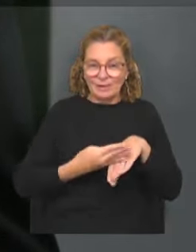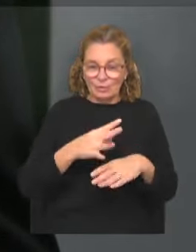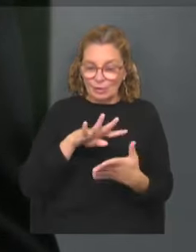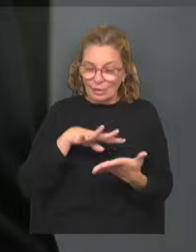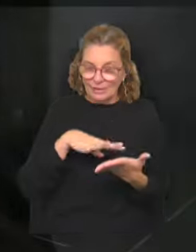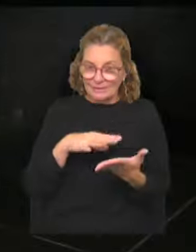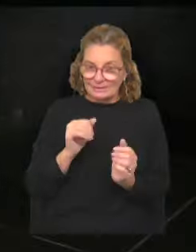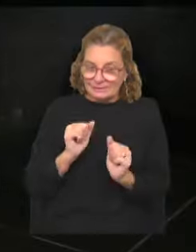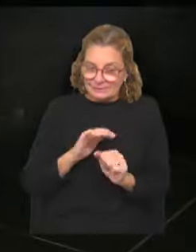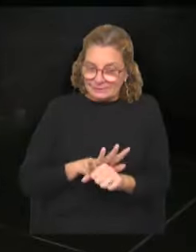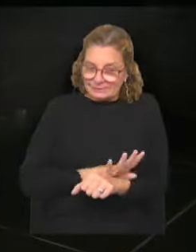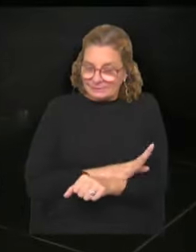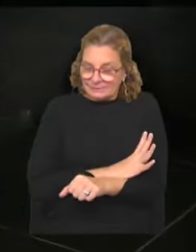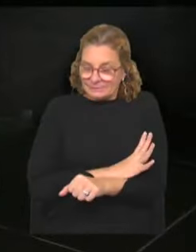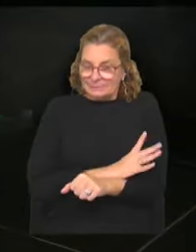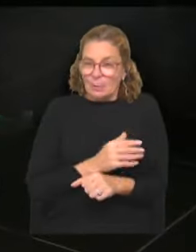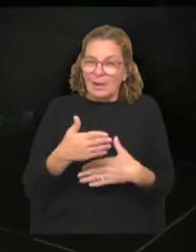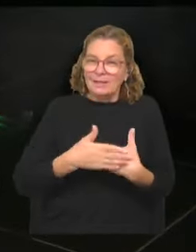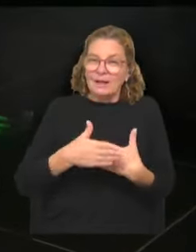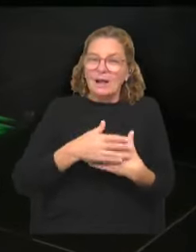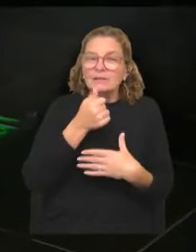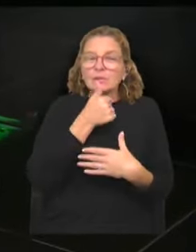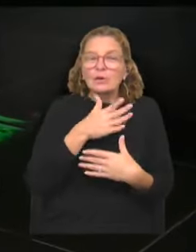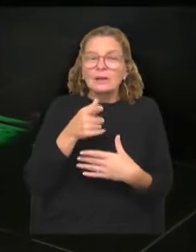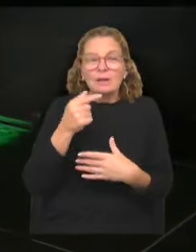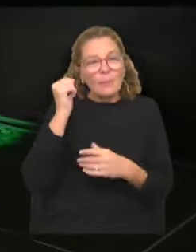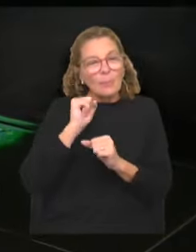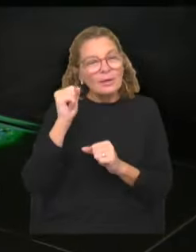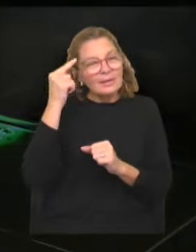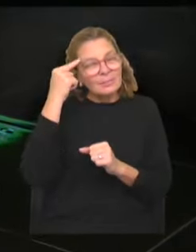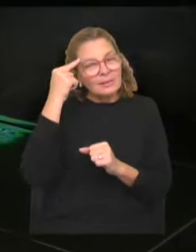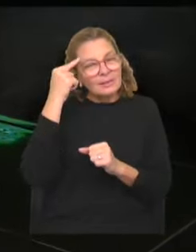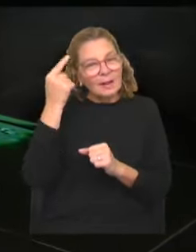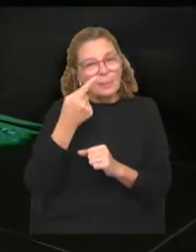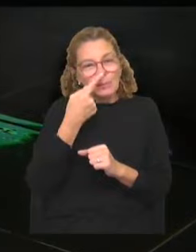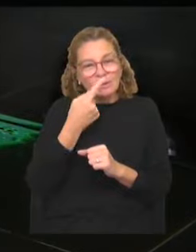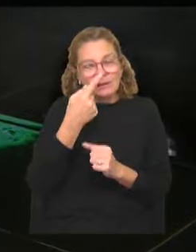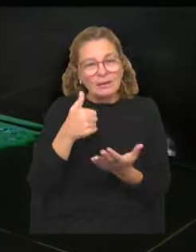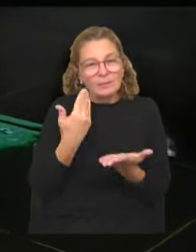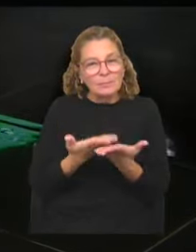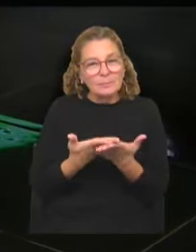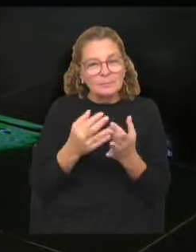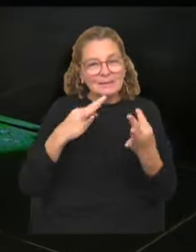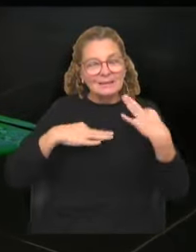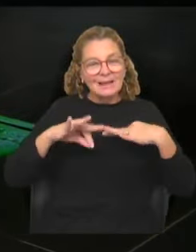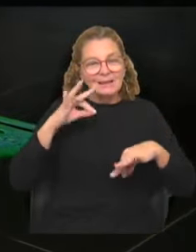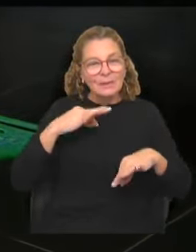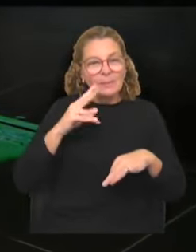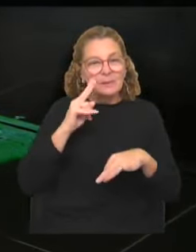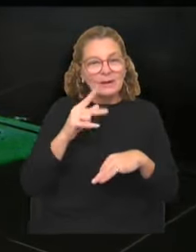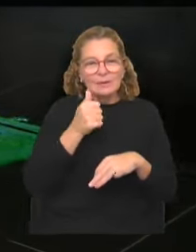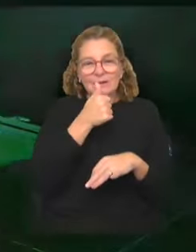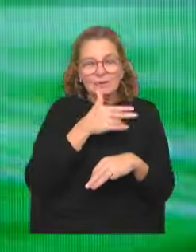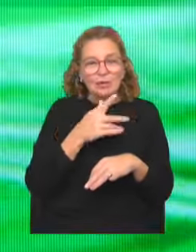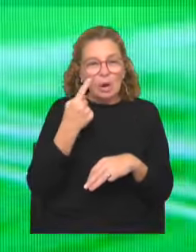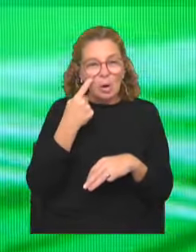realmente es escalofriante. ¿Cómo te acercás a la historia y decidís que puede ser interesante plasmarla en el teatro? Mirá, yo la historia la